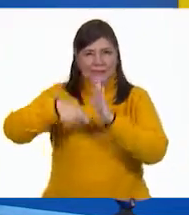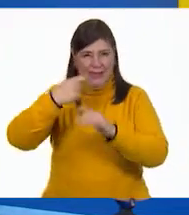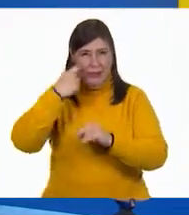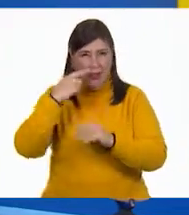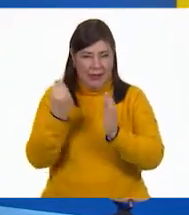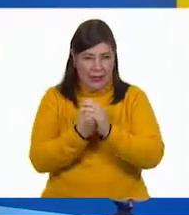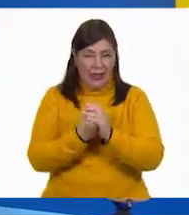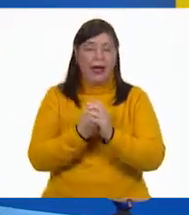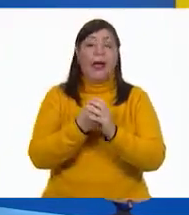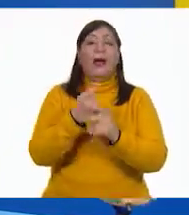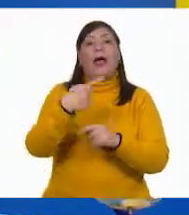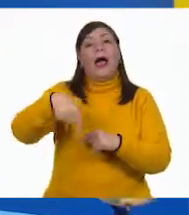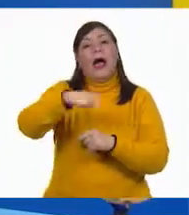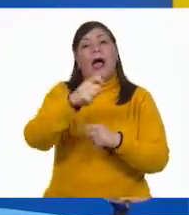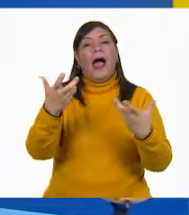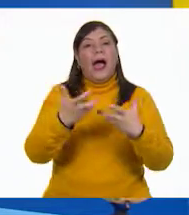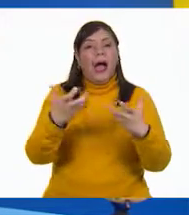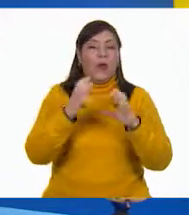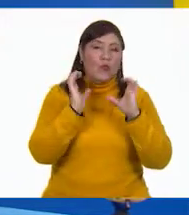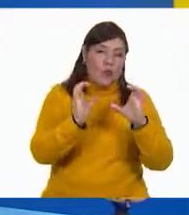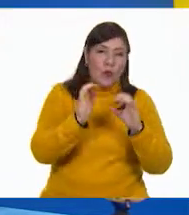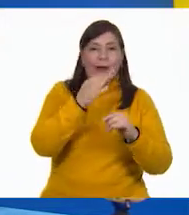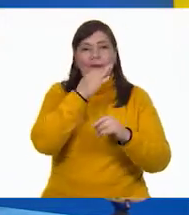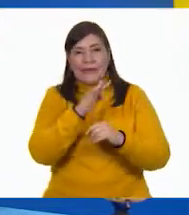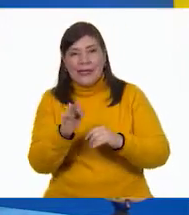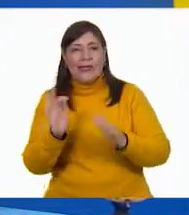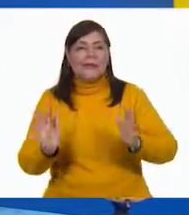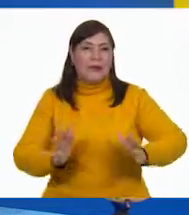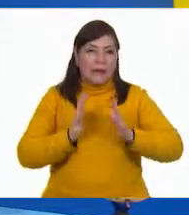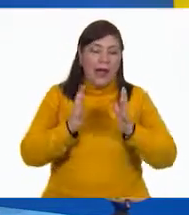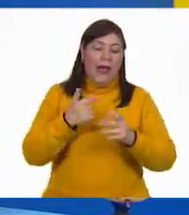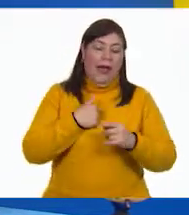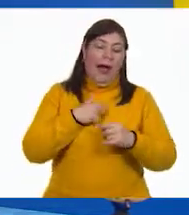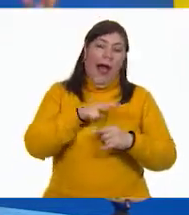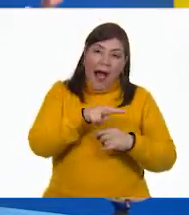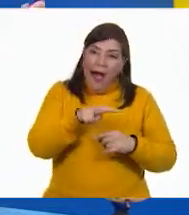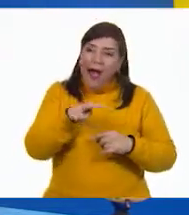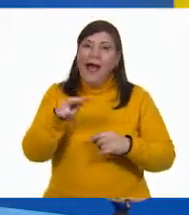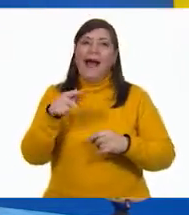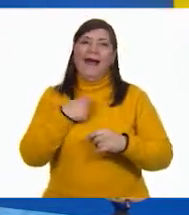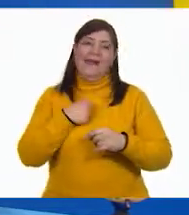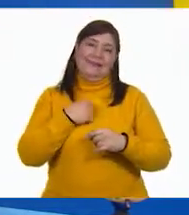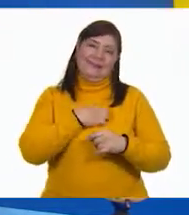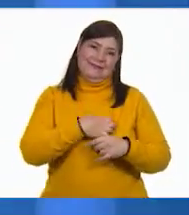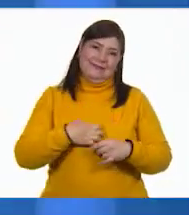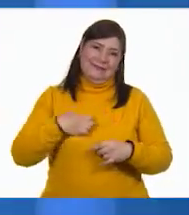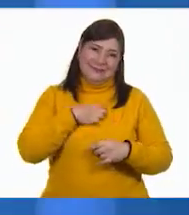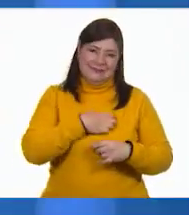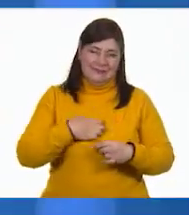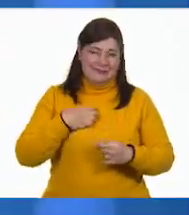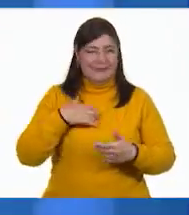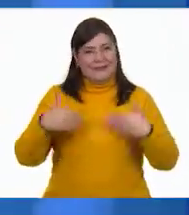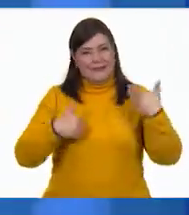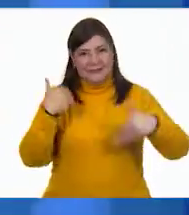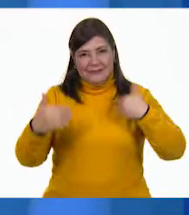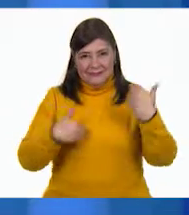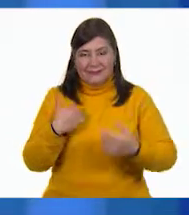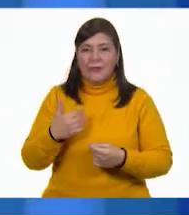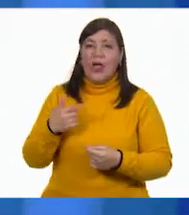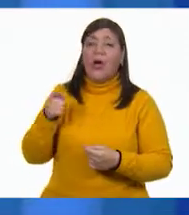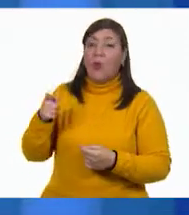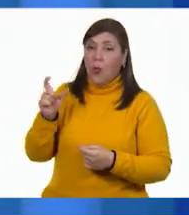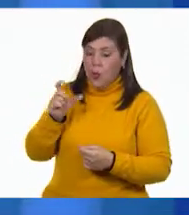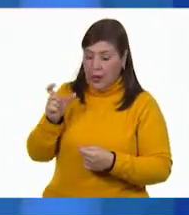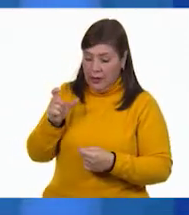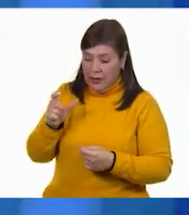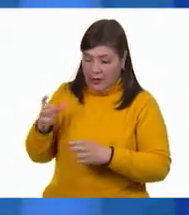sorpresa. Claro que con todos los cuidados fue algo que me hizo sentir muy alegre. ¿Y cuál fue tu reacción cuando viste